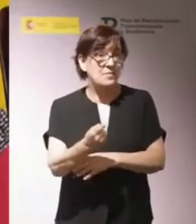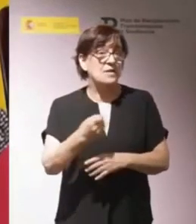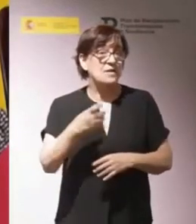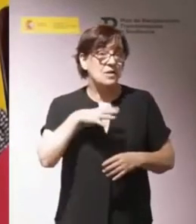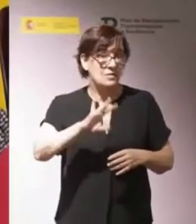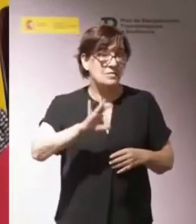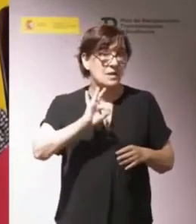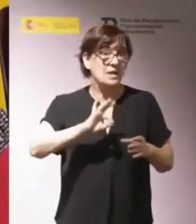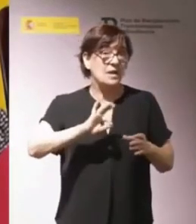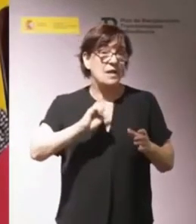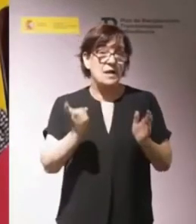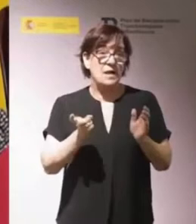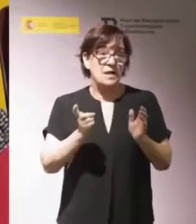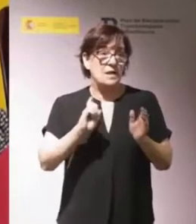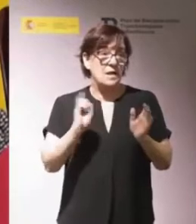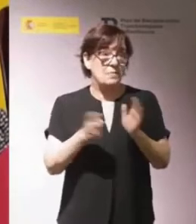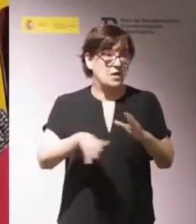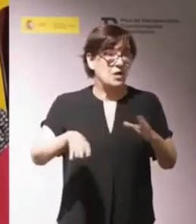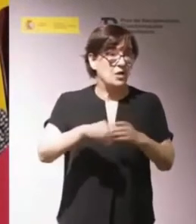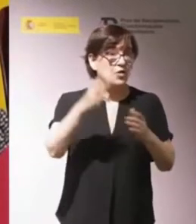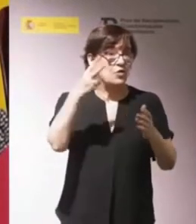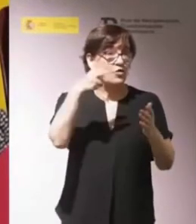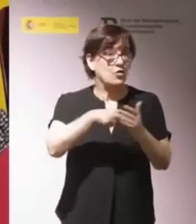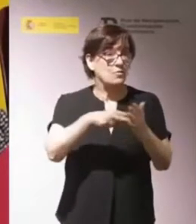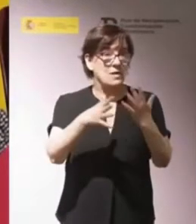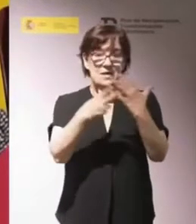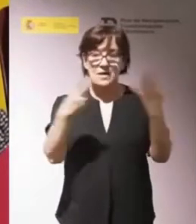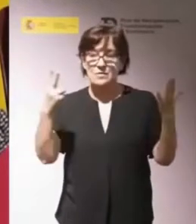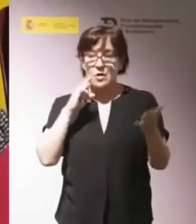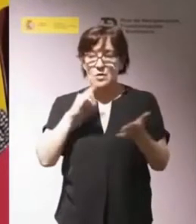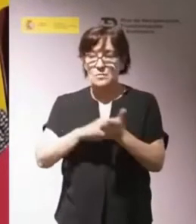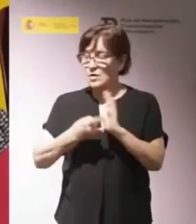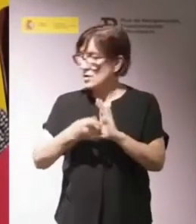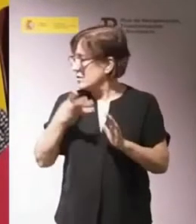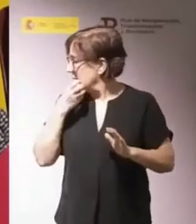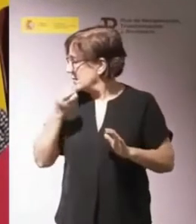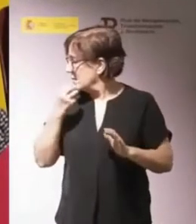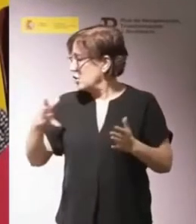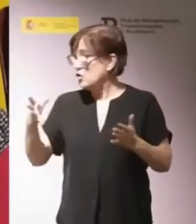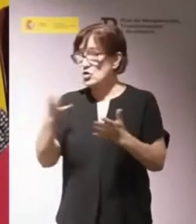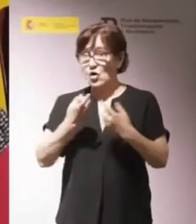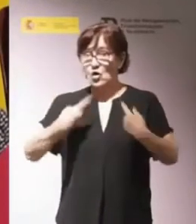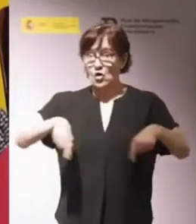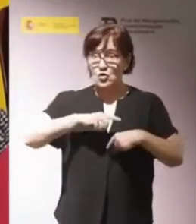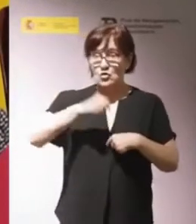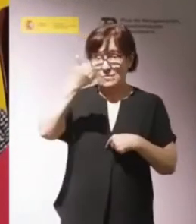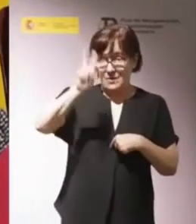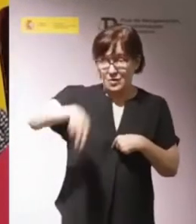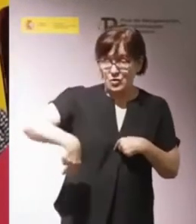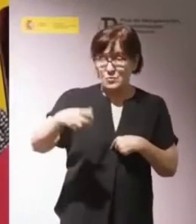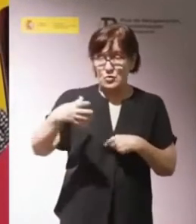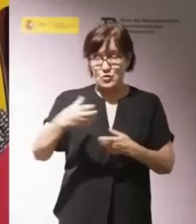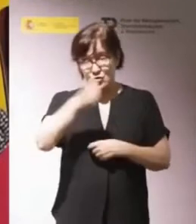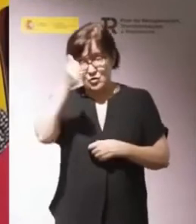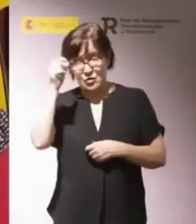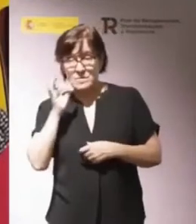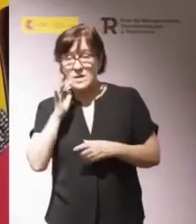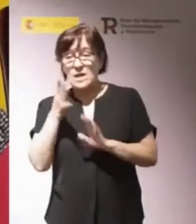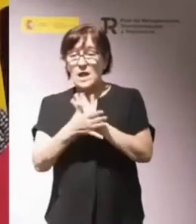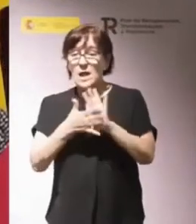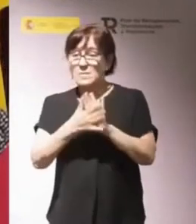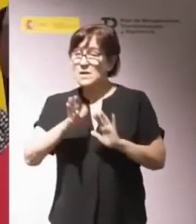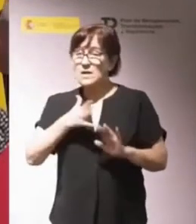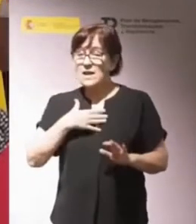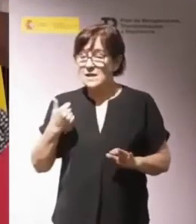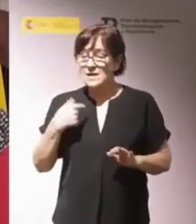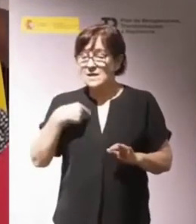ya plena inclusión en el año 2017, empezamos con un proyecto muy bonito que es el Todos somos Todas, del que ya se ha hablado aquí, pero lo primero